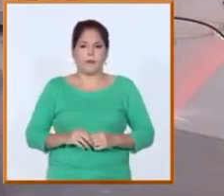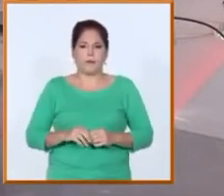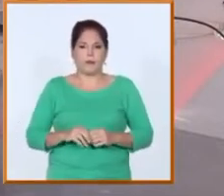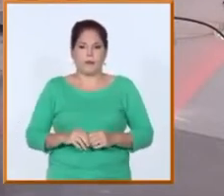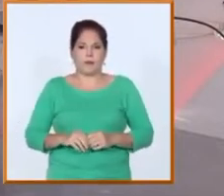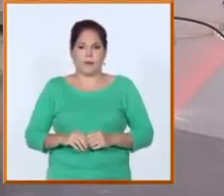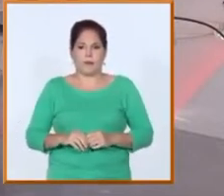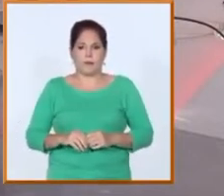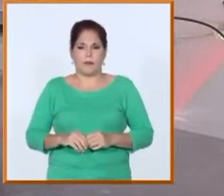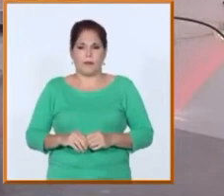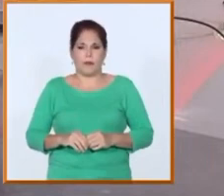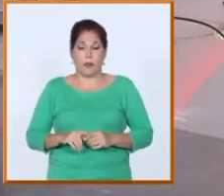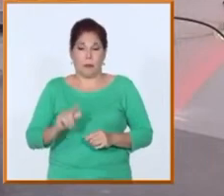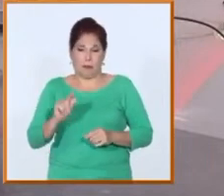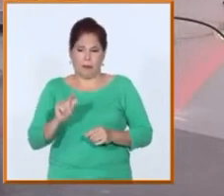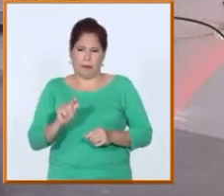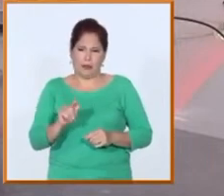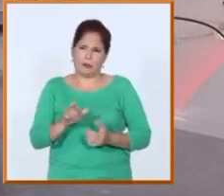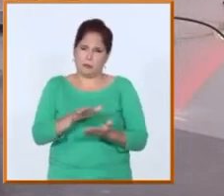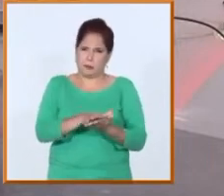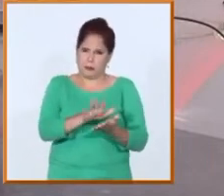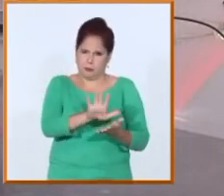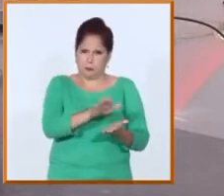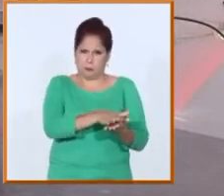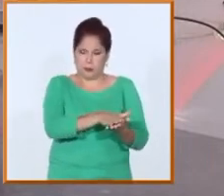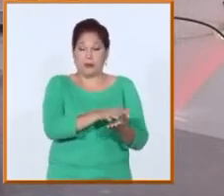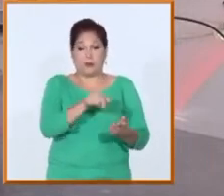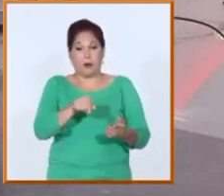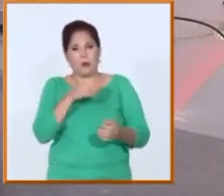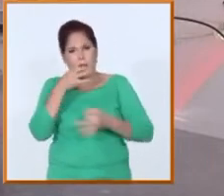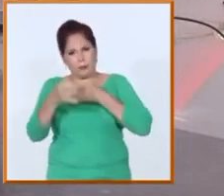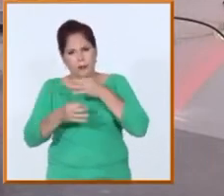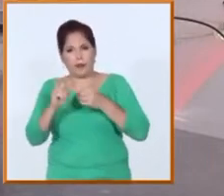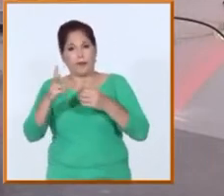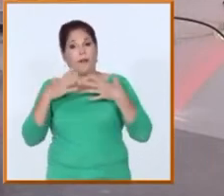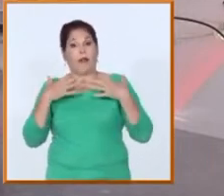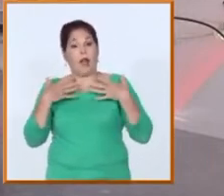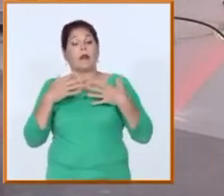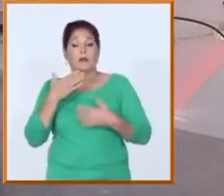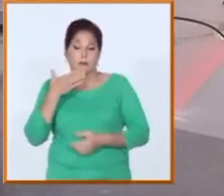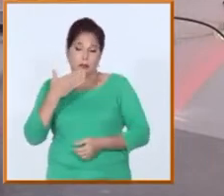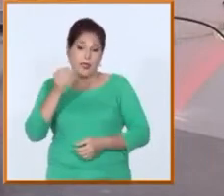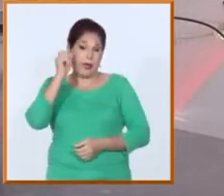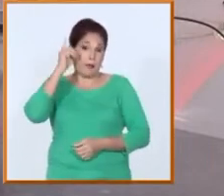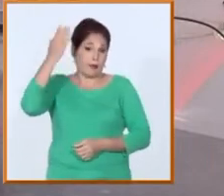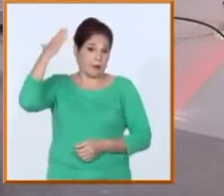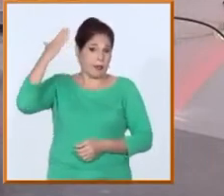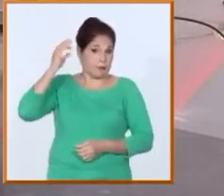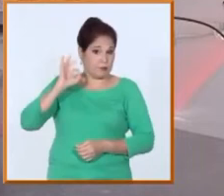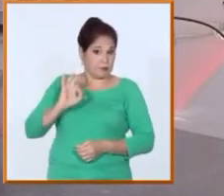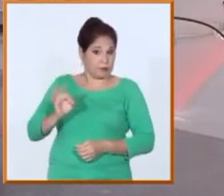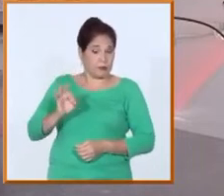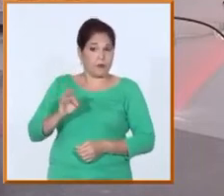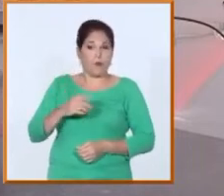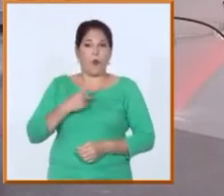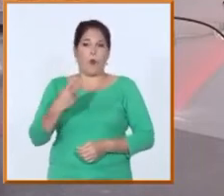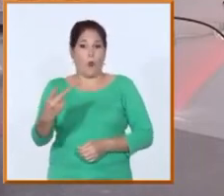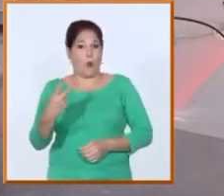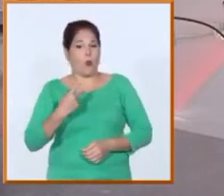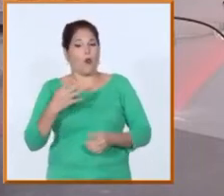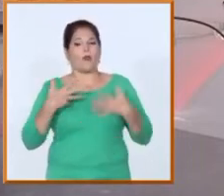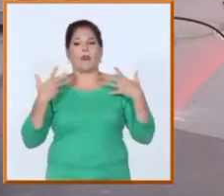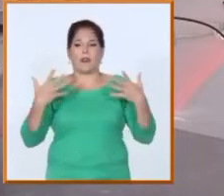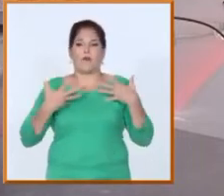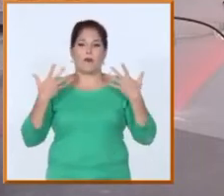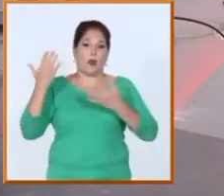idea de los campamentos de verano es una idea yo creo genial también basada en experiencias anteriores que tú y yo disfrutamos en otros